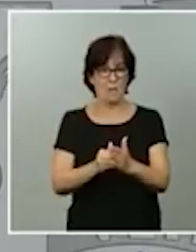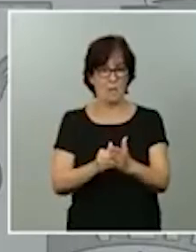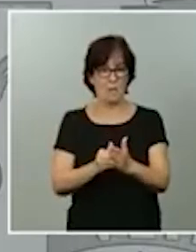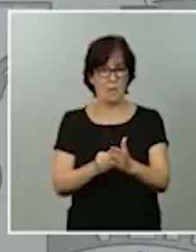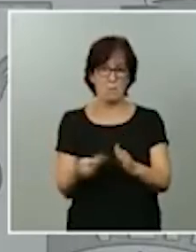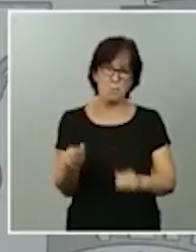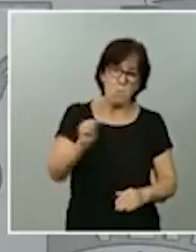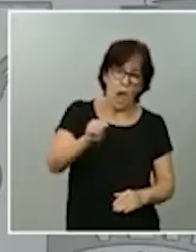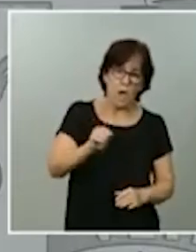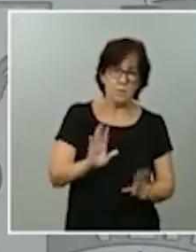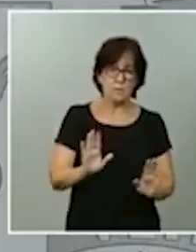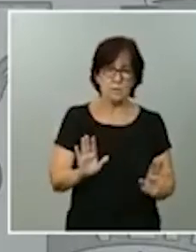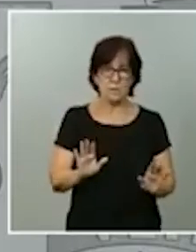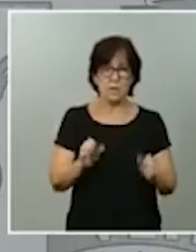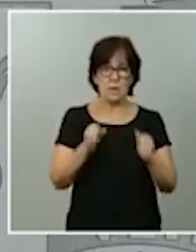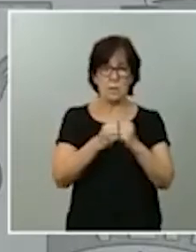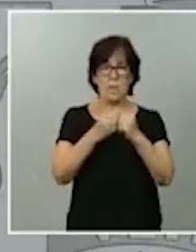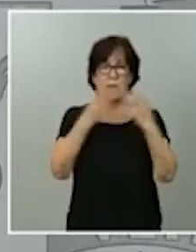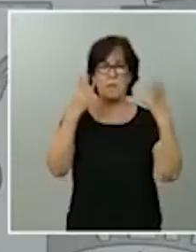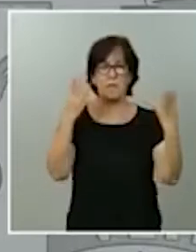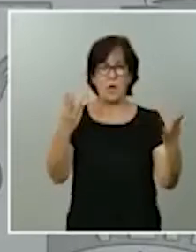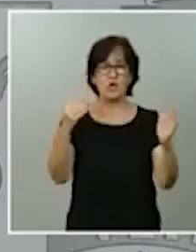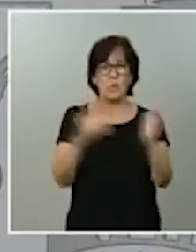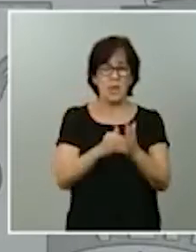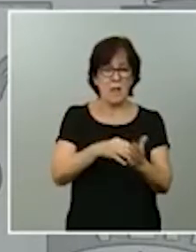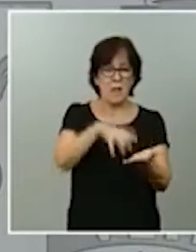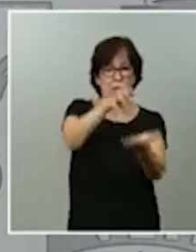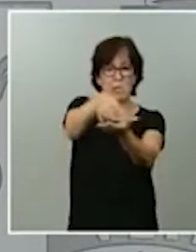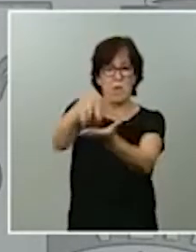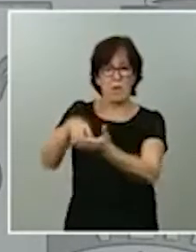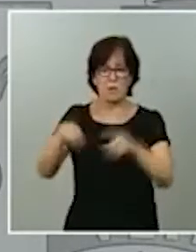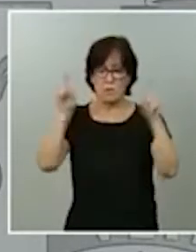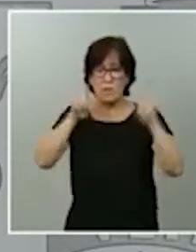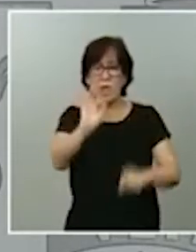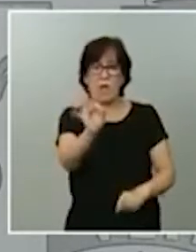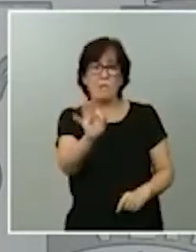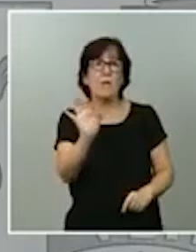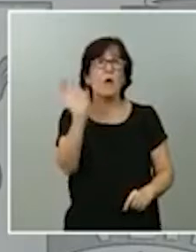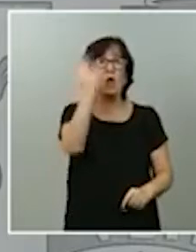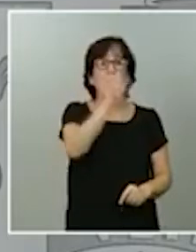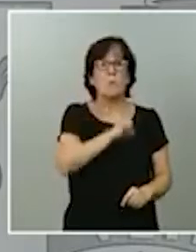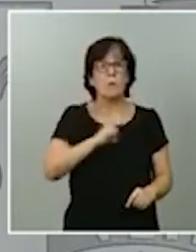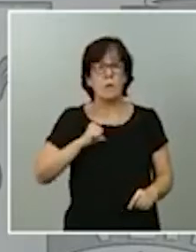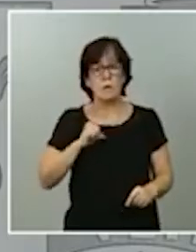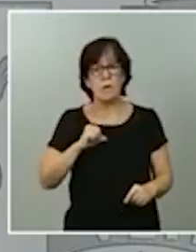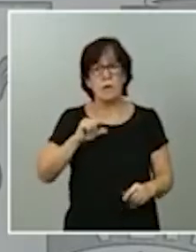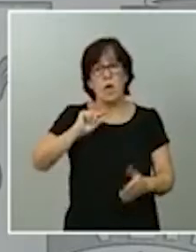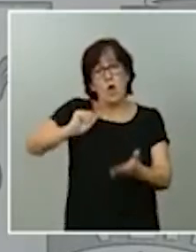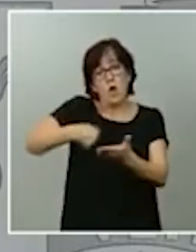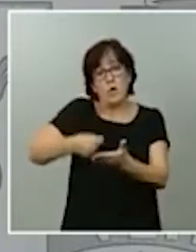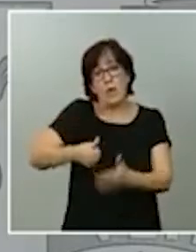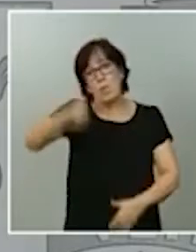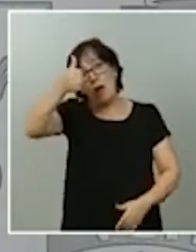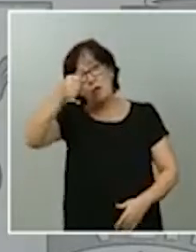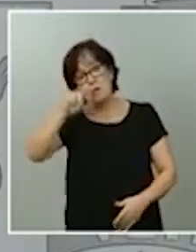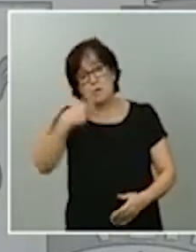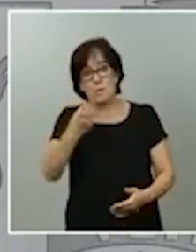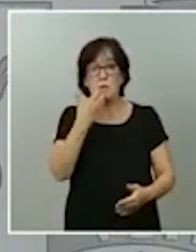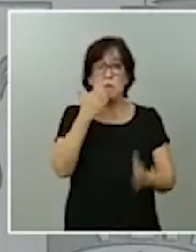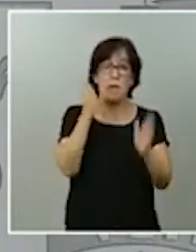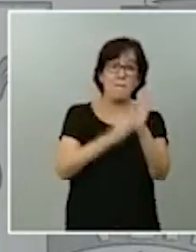en 28.000 centros educativos. Es verdad que ha habido comunidades autónomas que han contratado más que otras. Por ejemplo, la Comunidad Valenciana